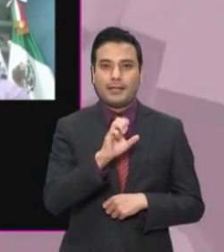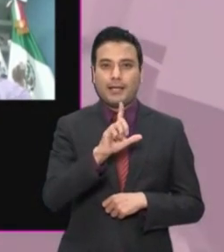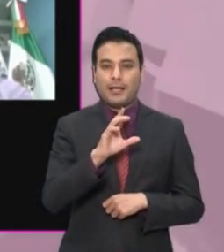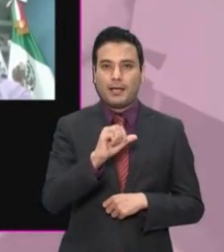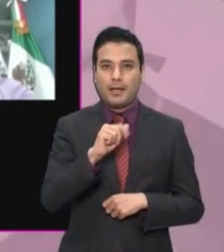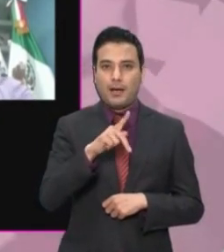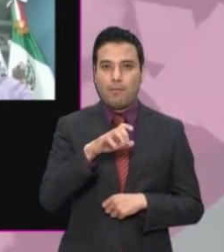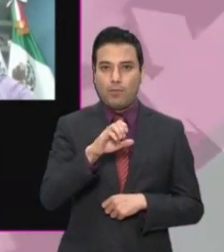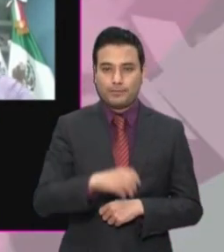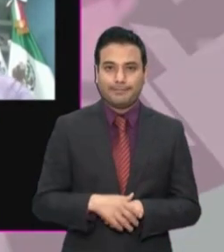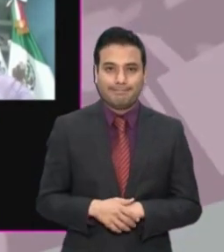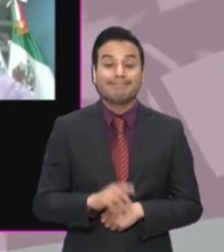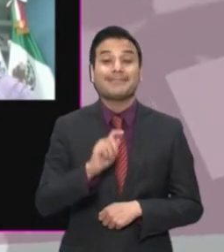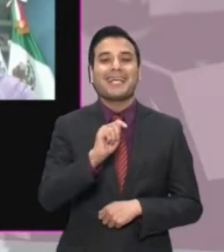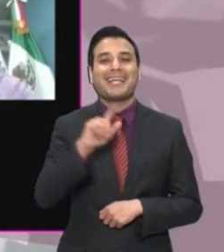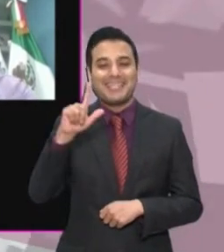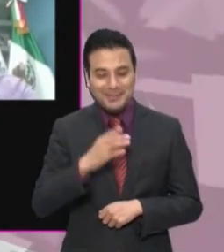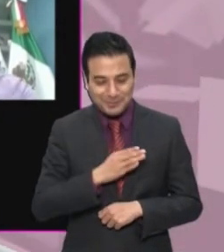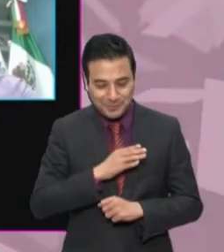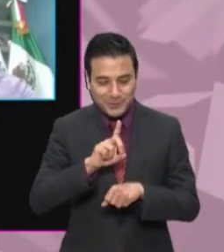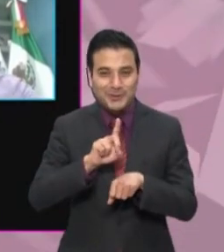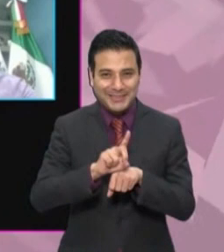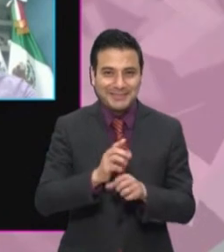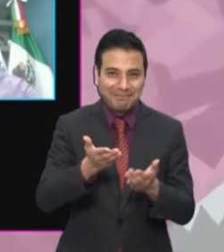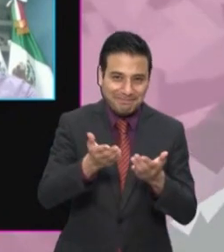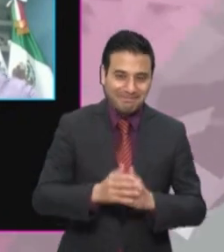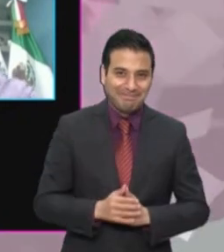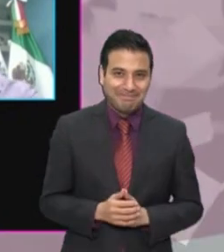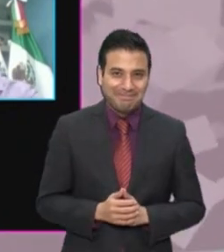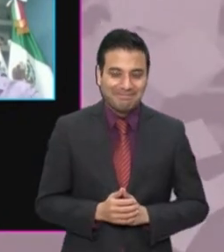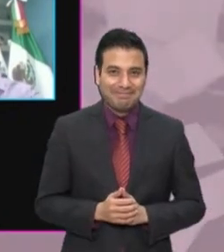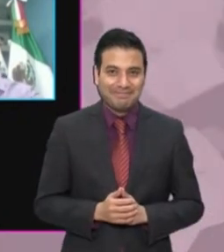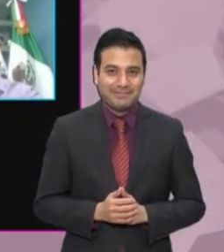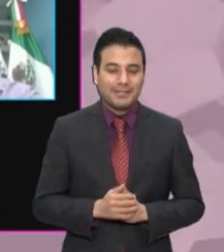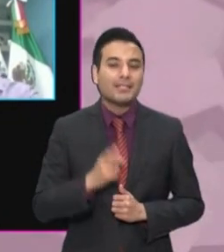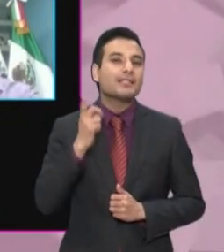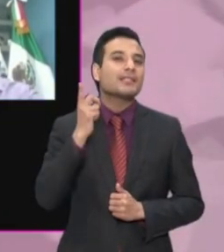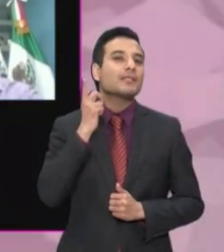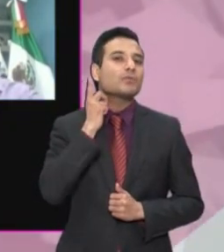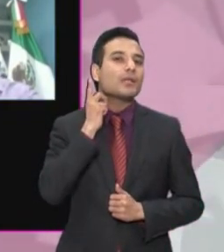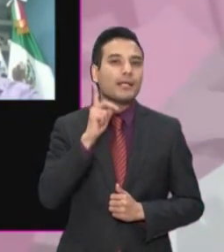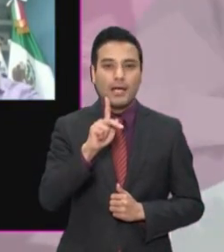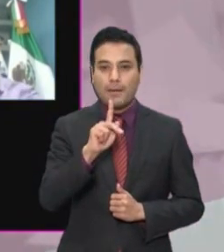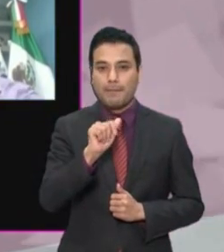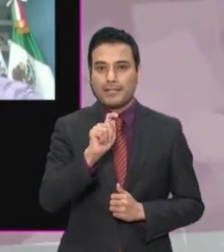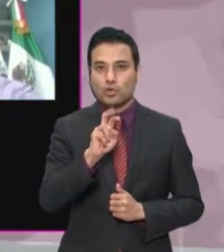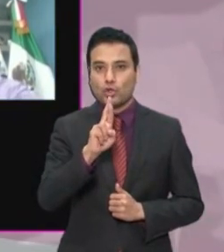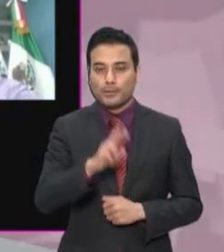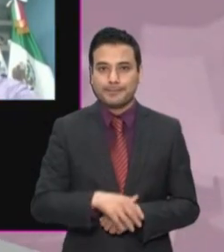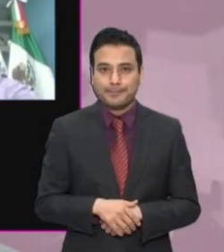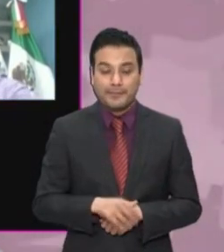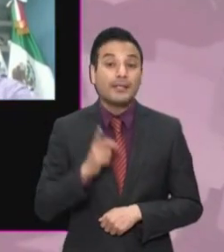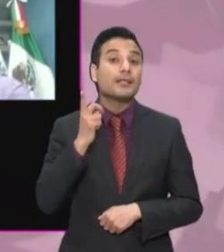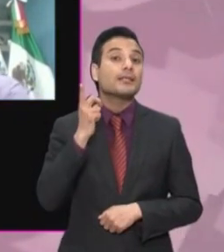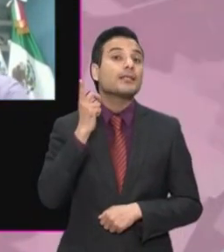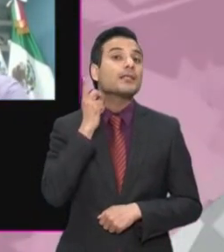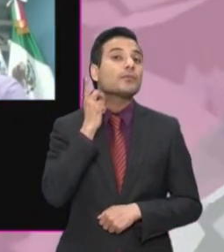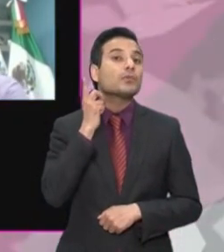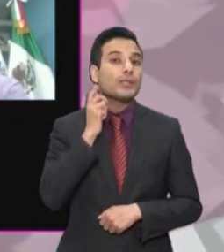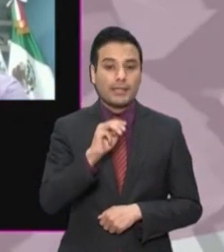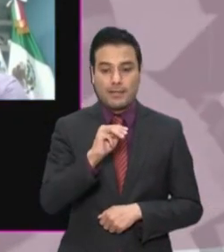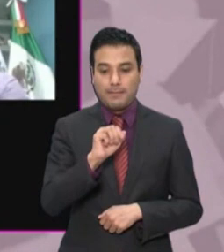Adriana Favela Herrera, presidenta de la Comisión de Fiscalización, argumentó que la unidad técnica de fiscalización